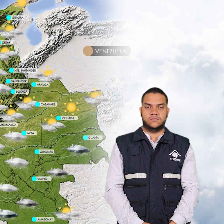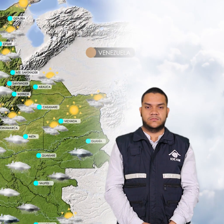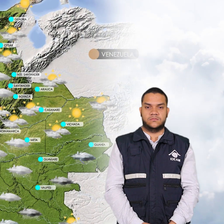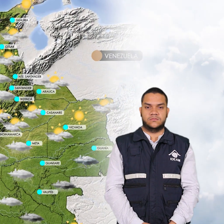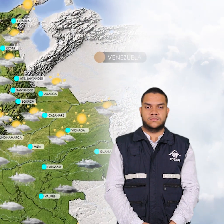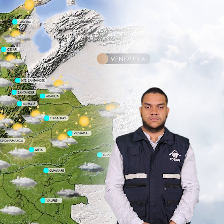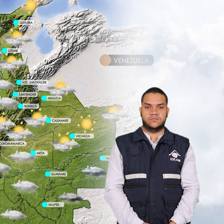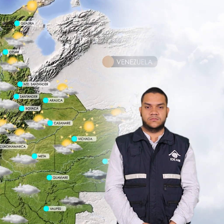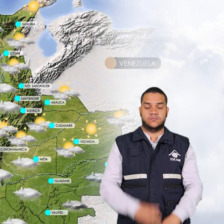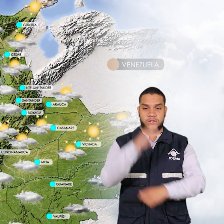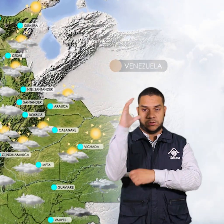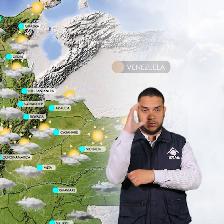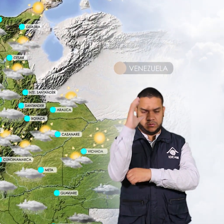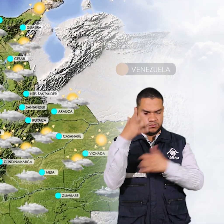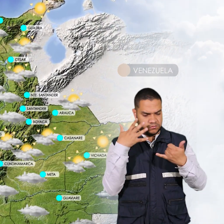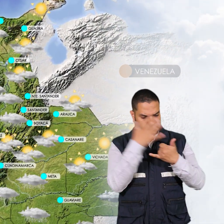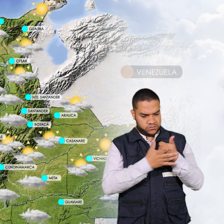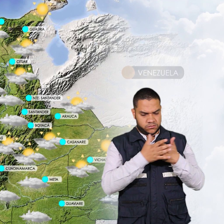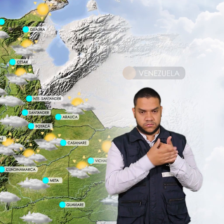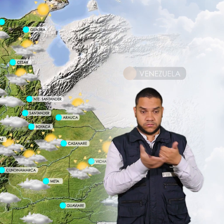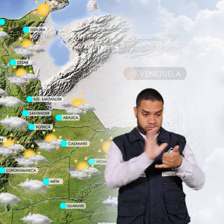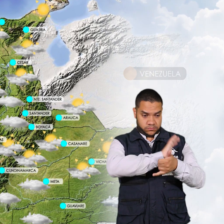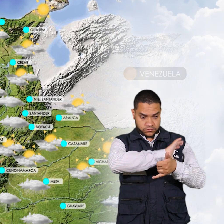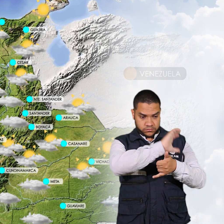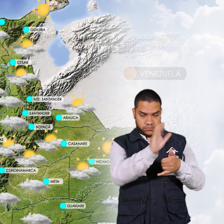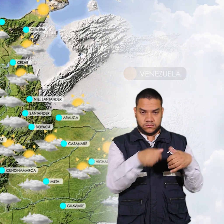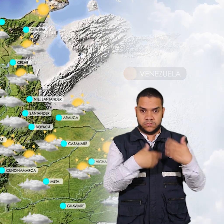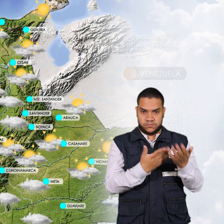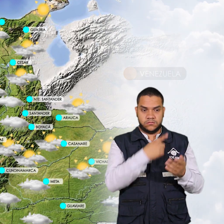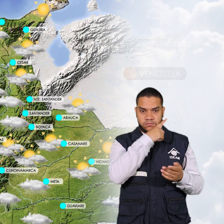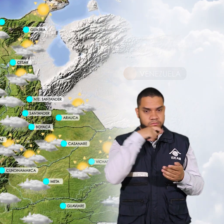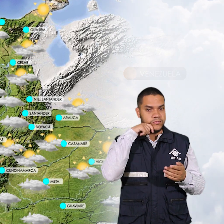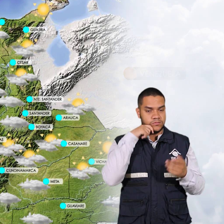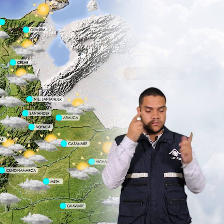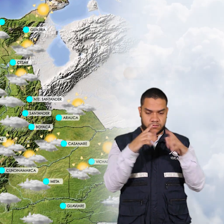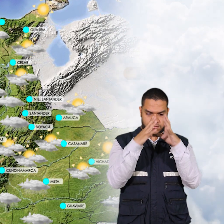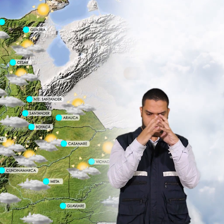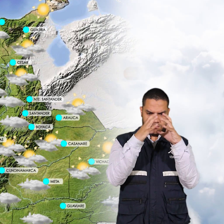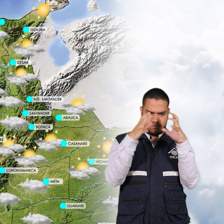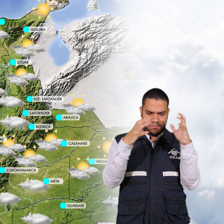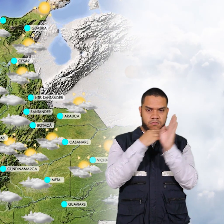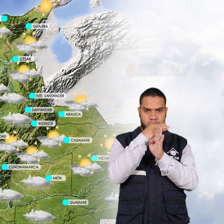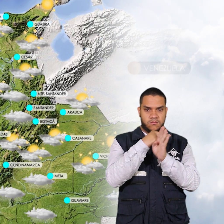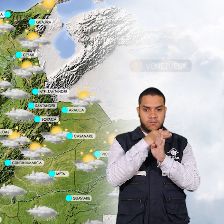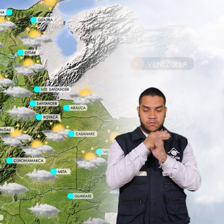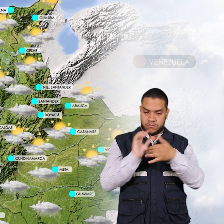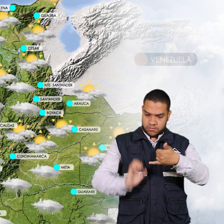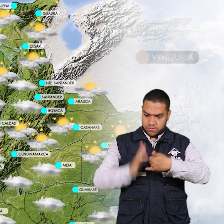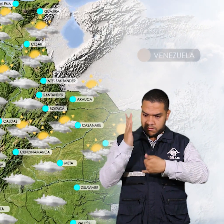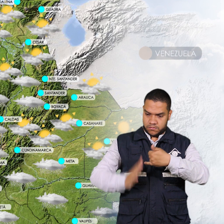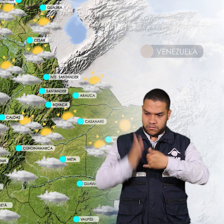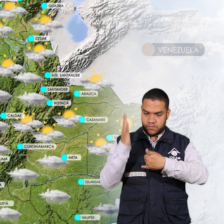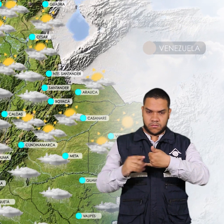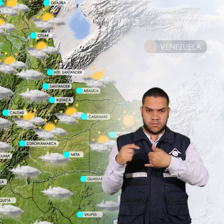para el territorio nacional en la región caribe se estiman condiciones secas con cielo parcialmente nublado en la región pacífica también